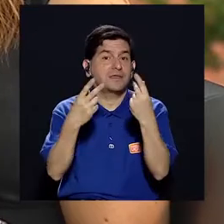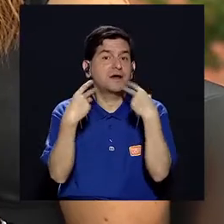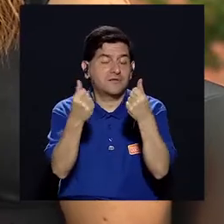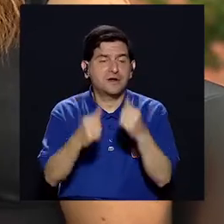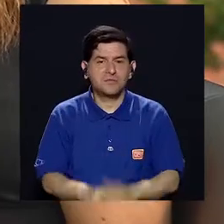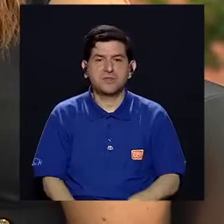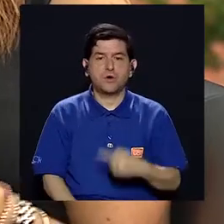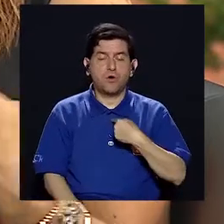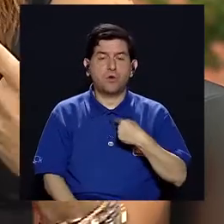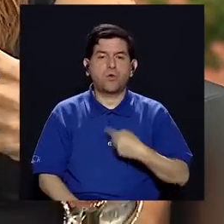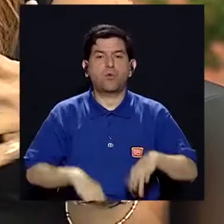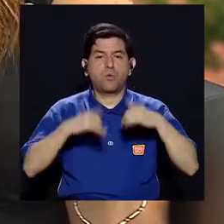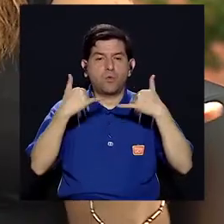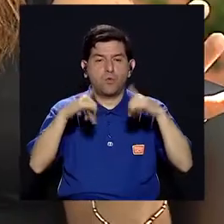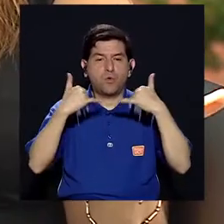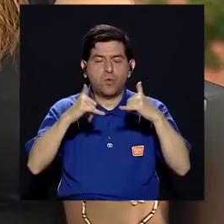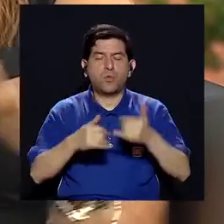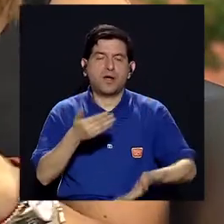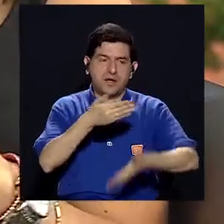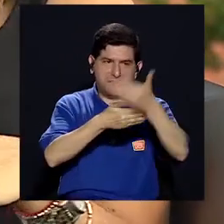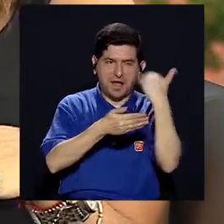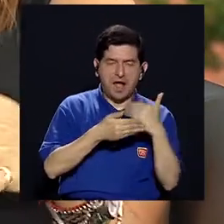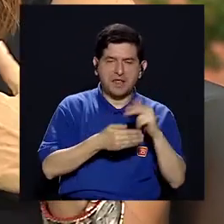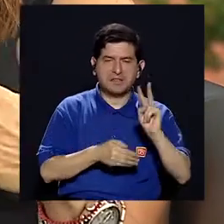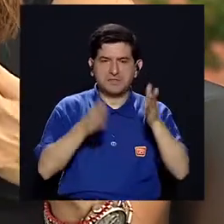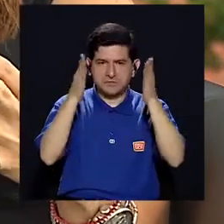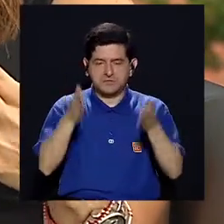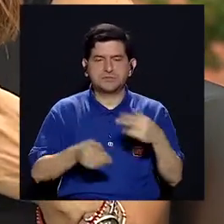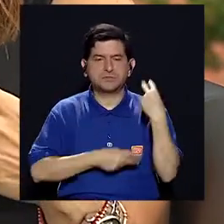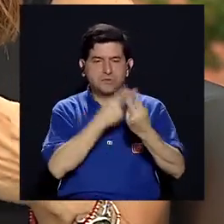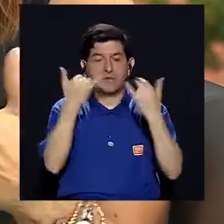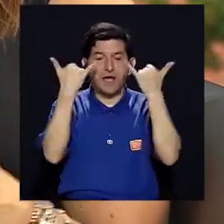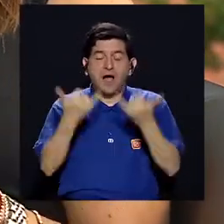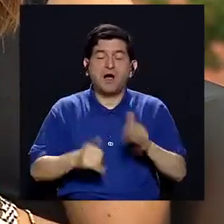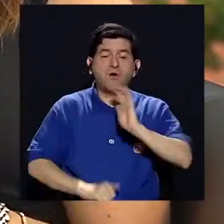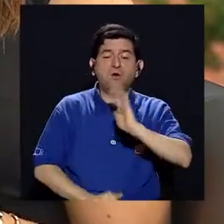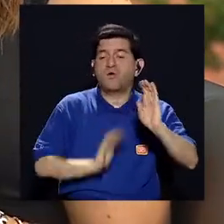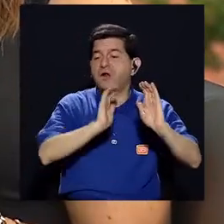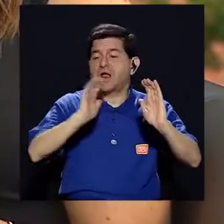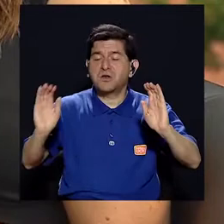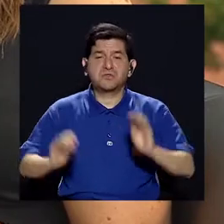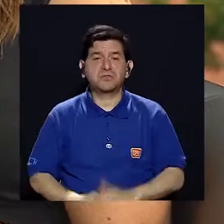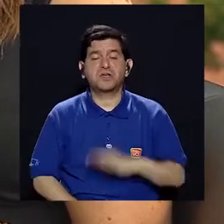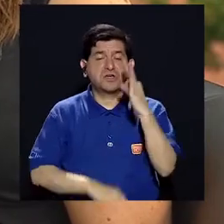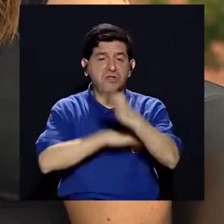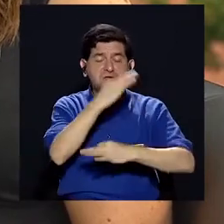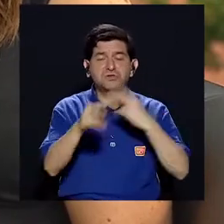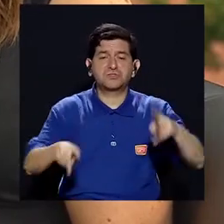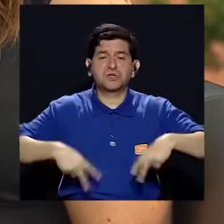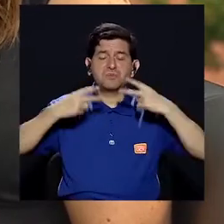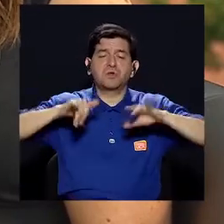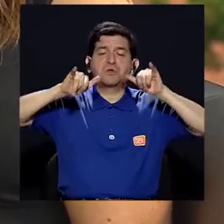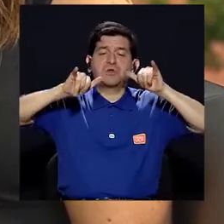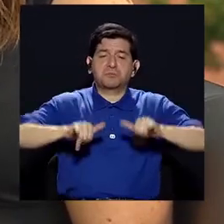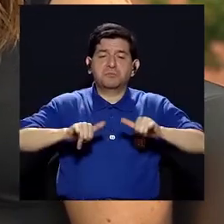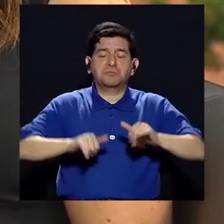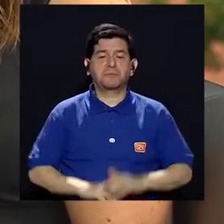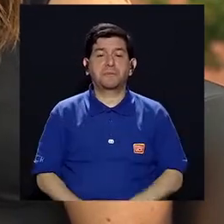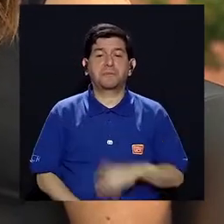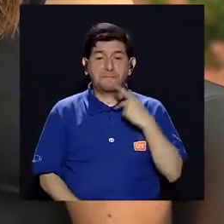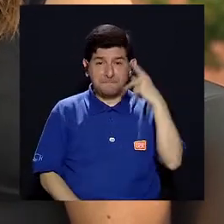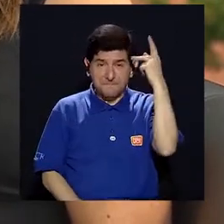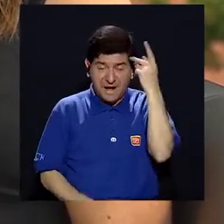Uno llegaba a la escuela y se ponía a jugar todo el día con los compañeritos o con los vecinos, a diferencia que ahora que los niños tienen un tipo de vida más